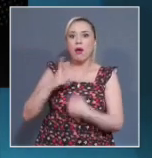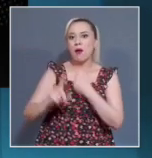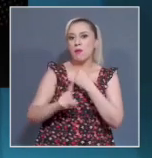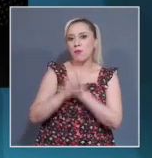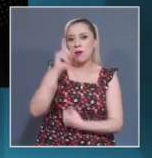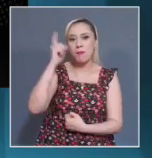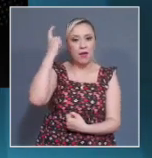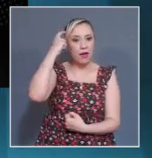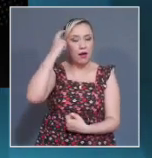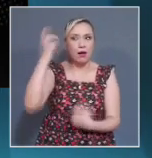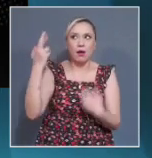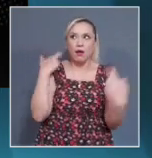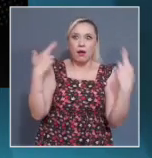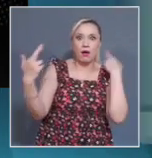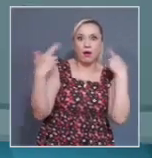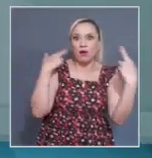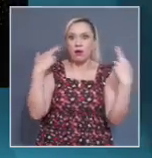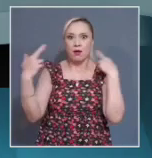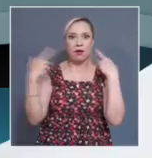Federación, Mario López Peña.